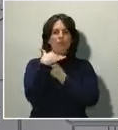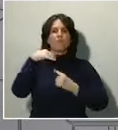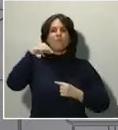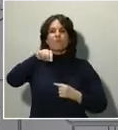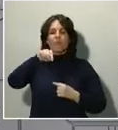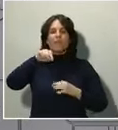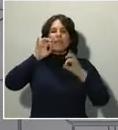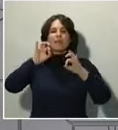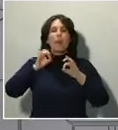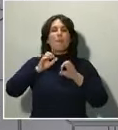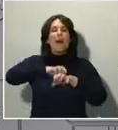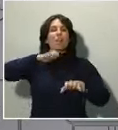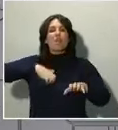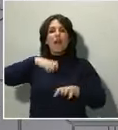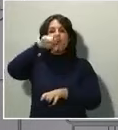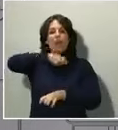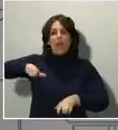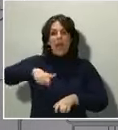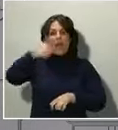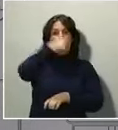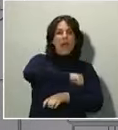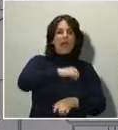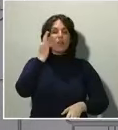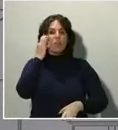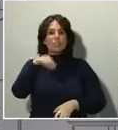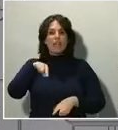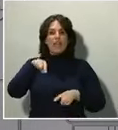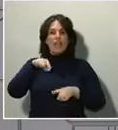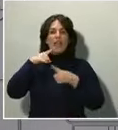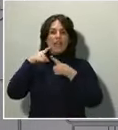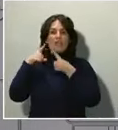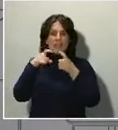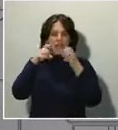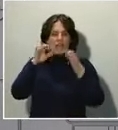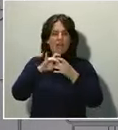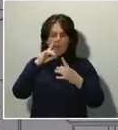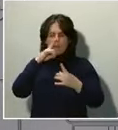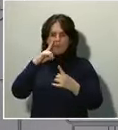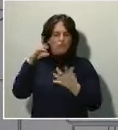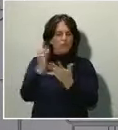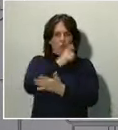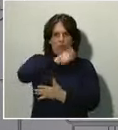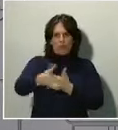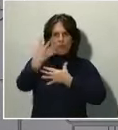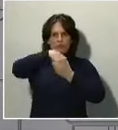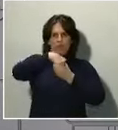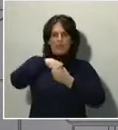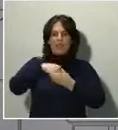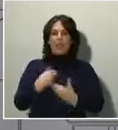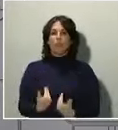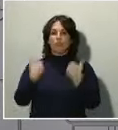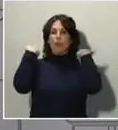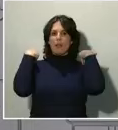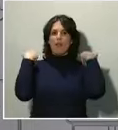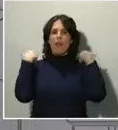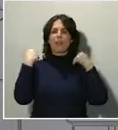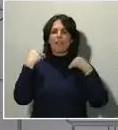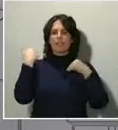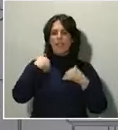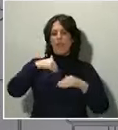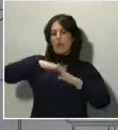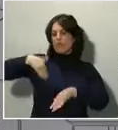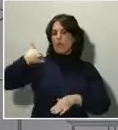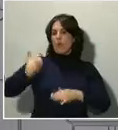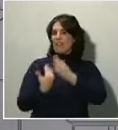los ciudadanos y ciudadanas de vencer esta batalla y de actuar para eso con responsabilidad y, como he venido insistiendo durante estos últimos días, con disciplina